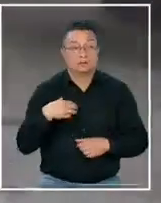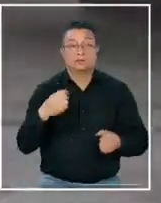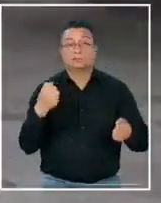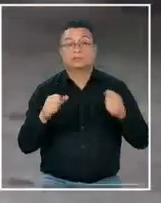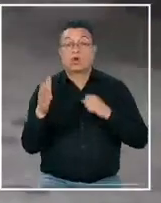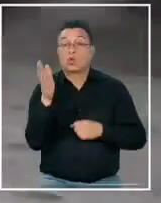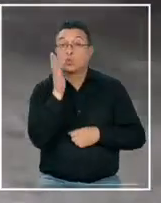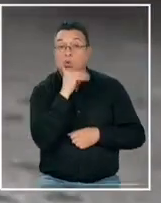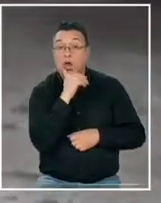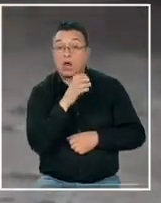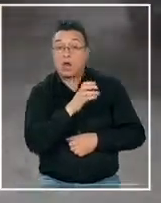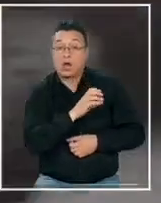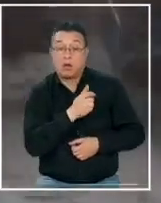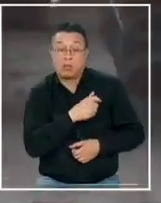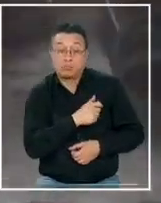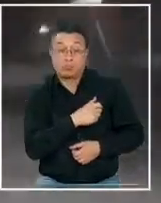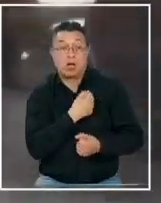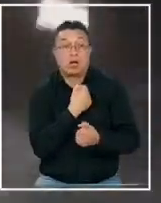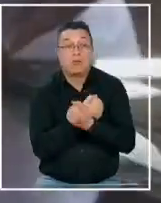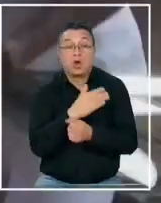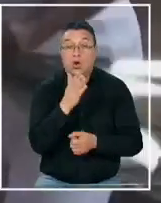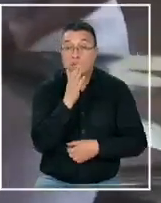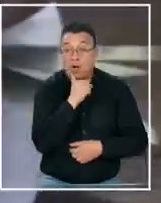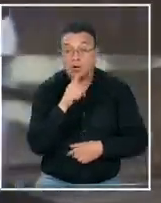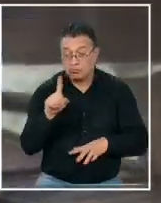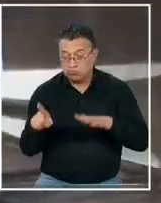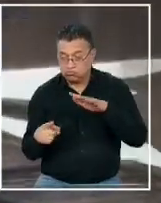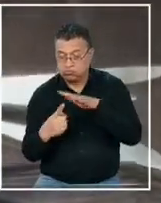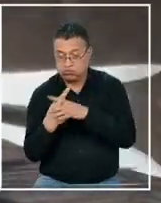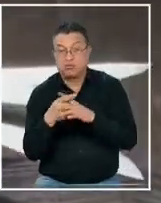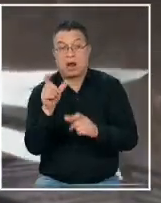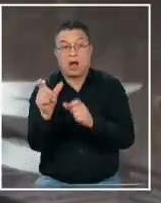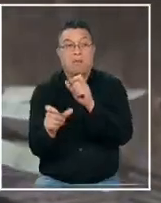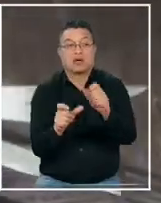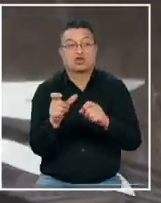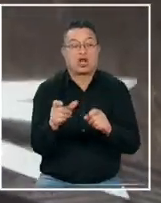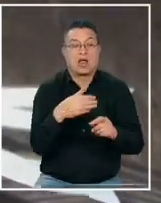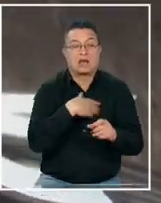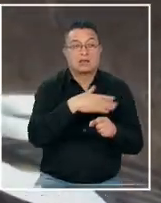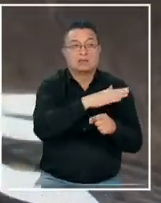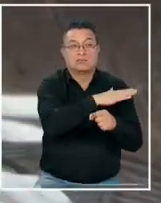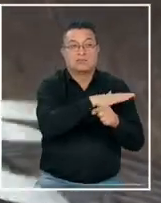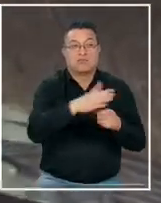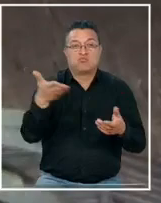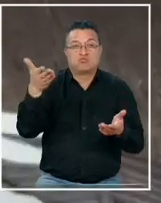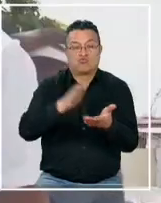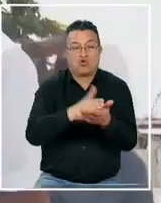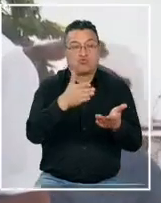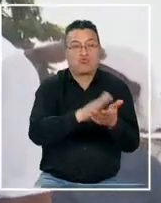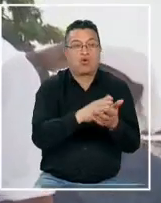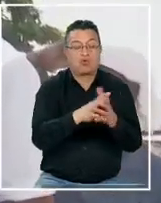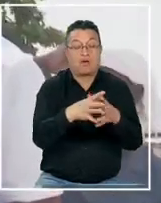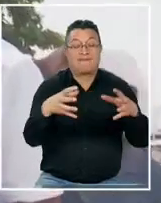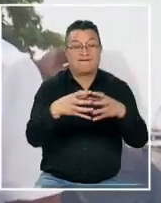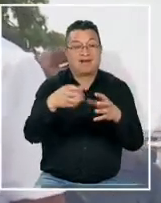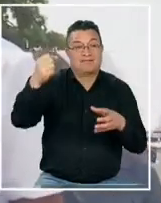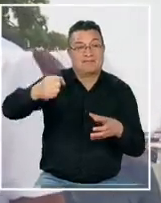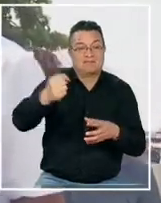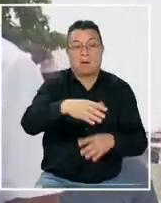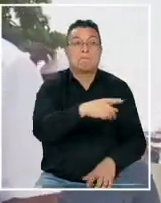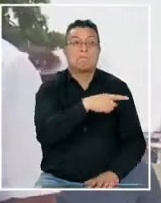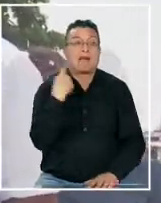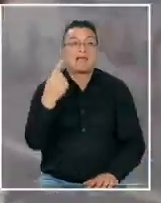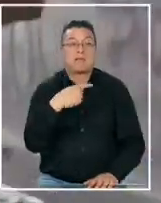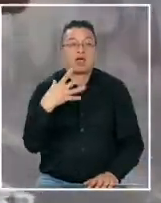policial y estatal Abril vio surgir un movimiento ciudadano destinado a eliminar físicamente a miembros de las bandas criminales